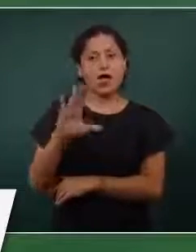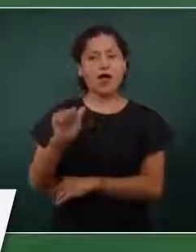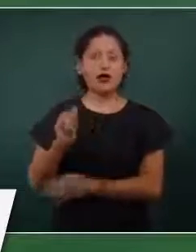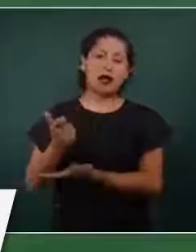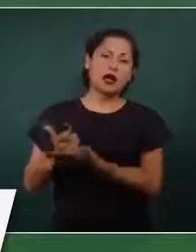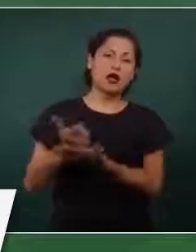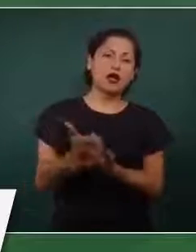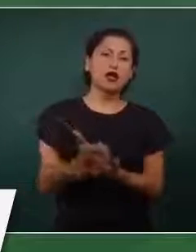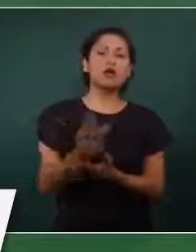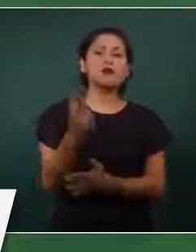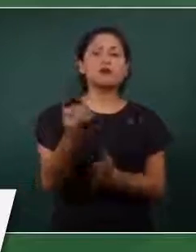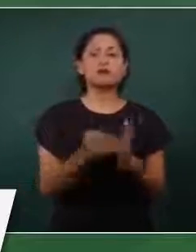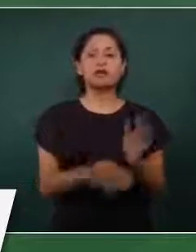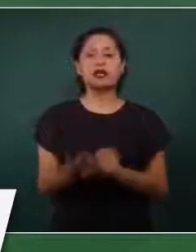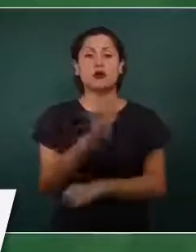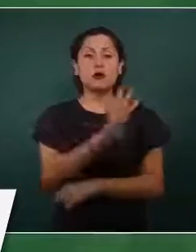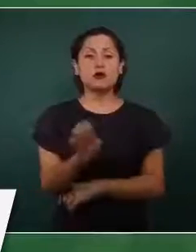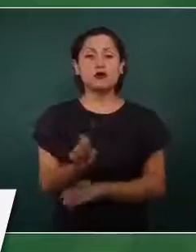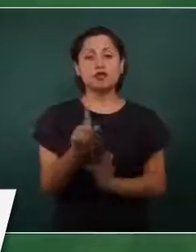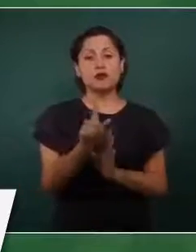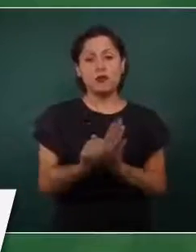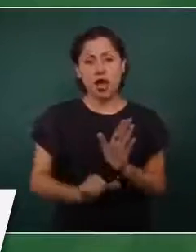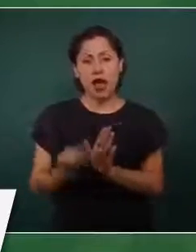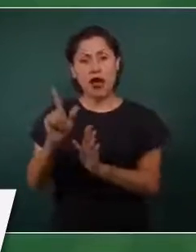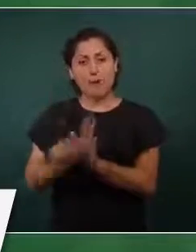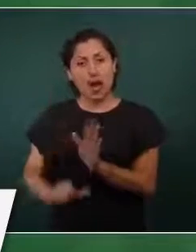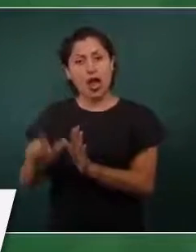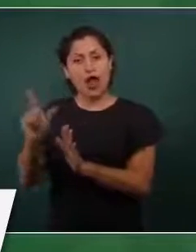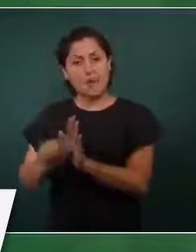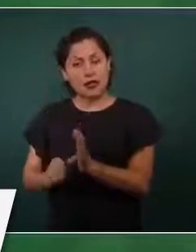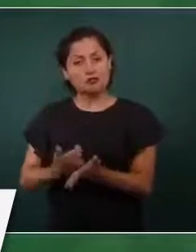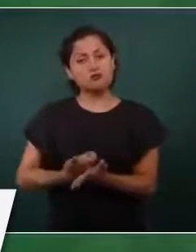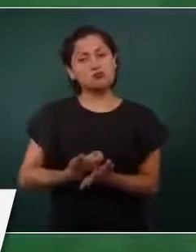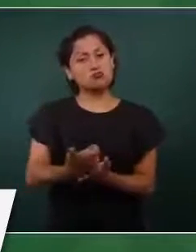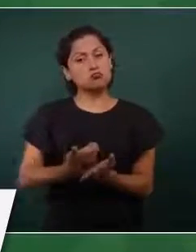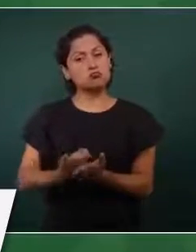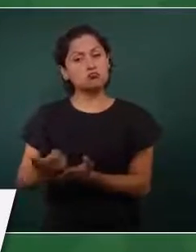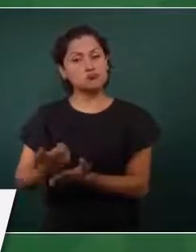400 pesos mensuales de beca.